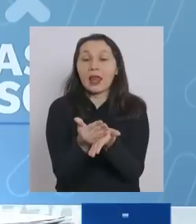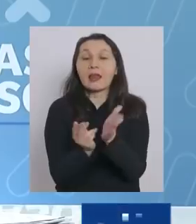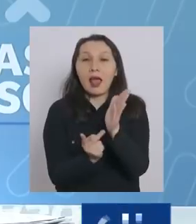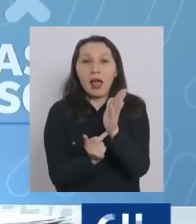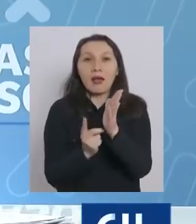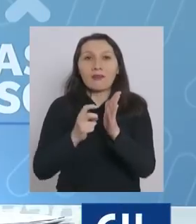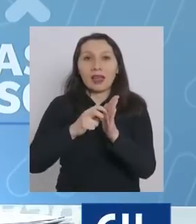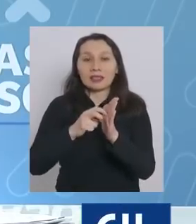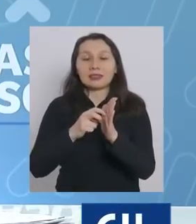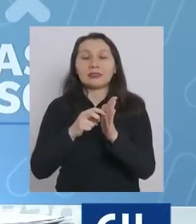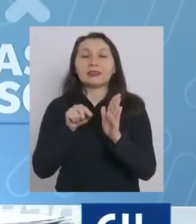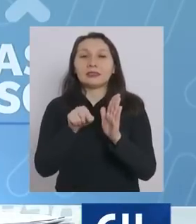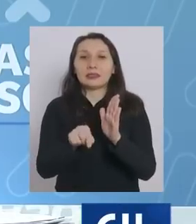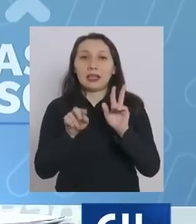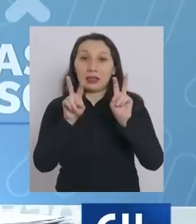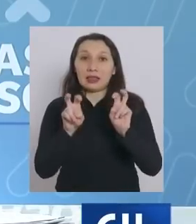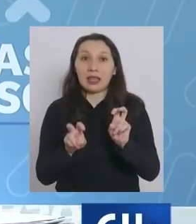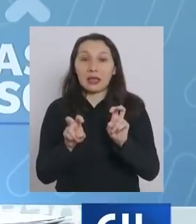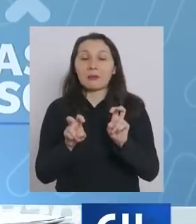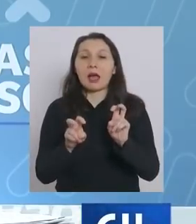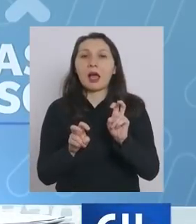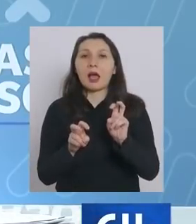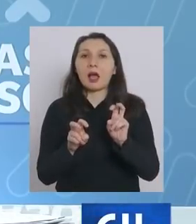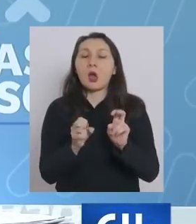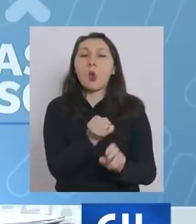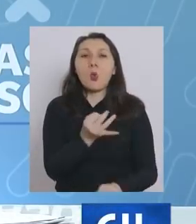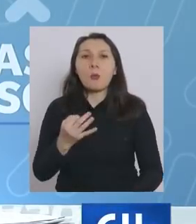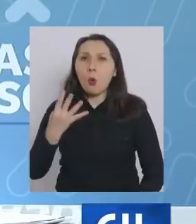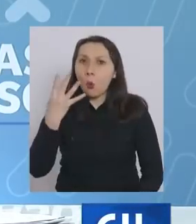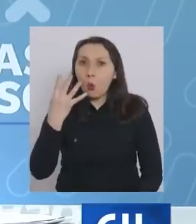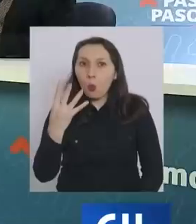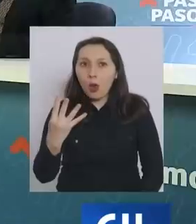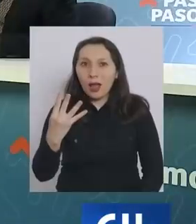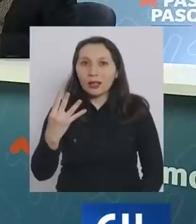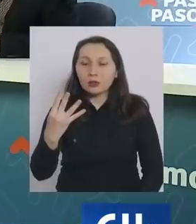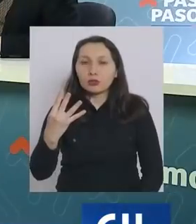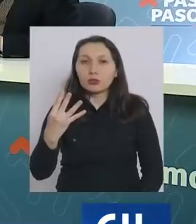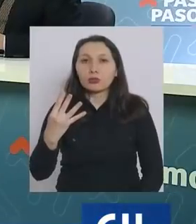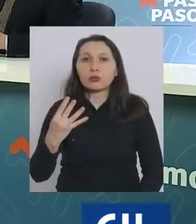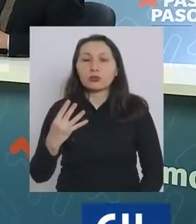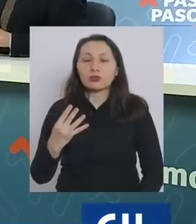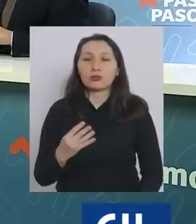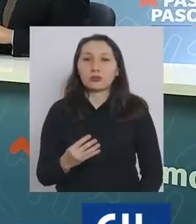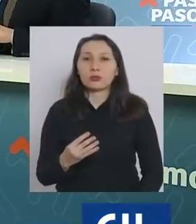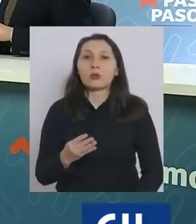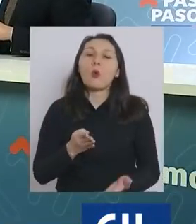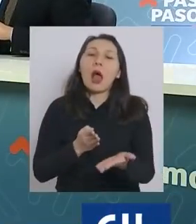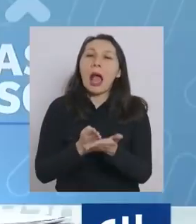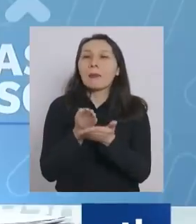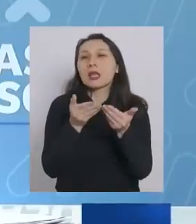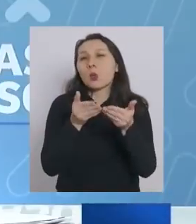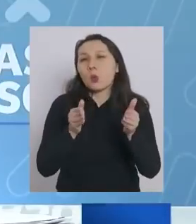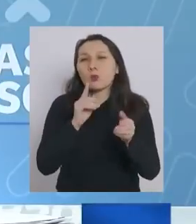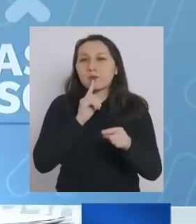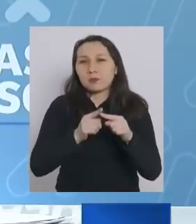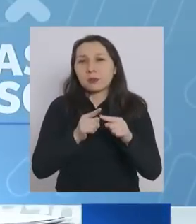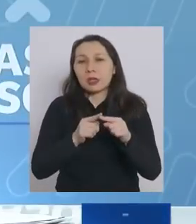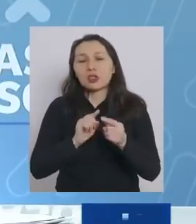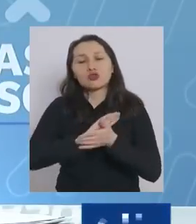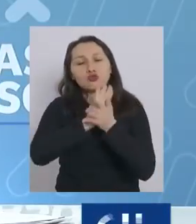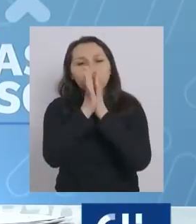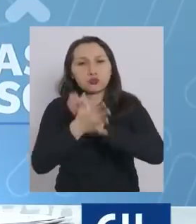Avanzan a fase 4. Apertura inicial. Apertura inicial toda la región